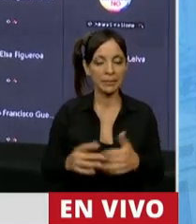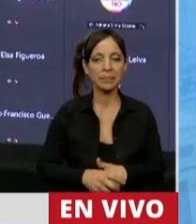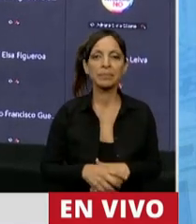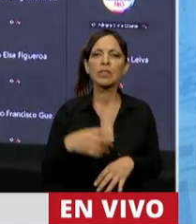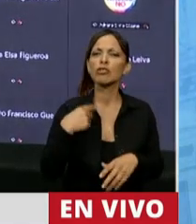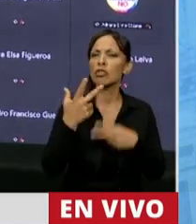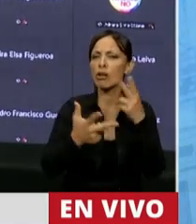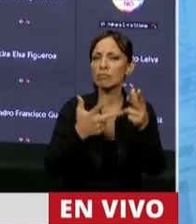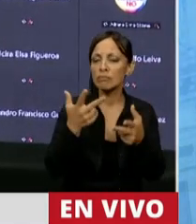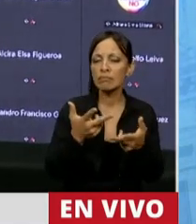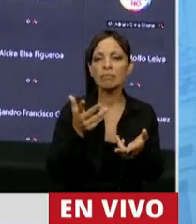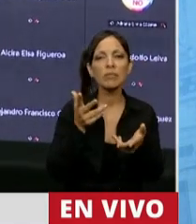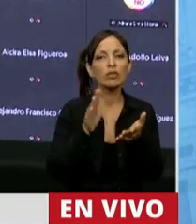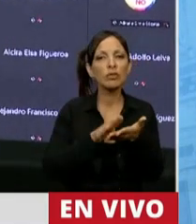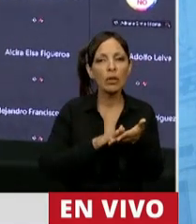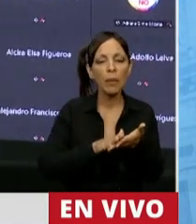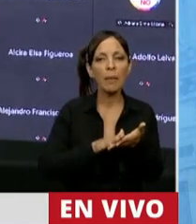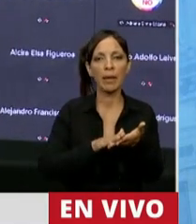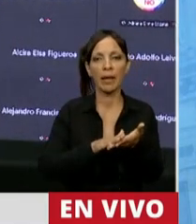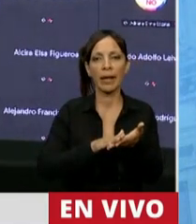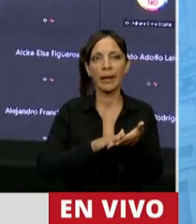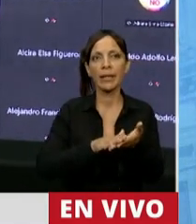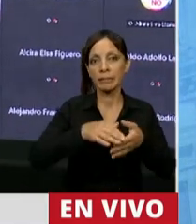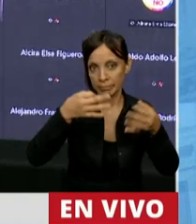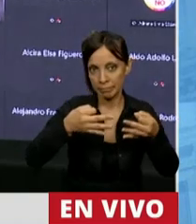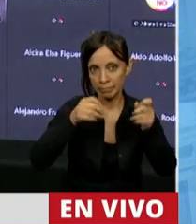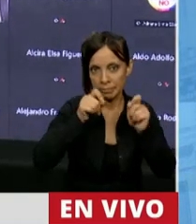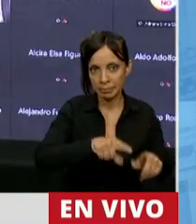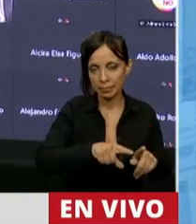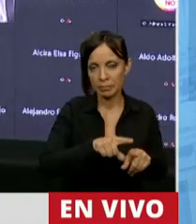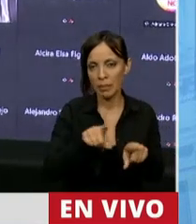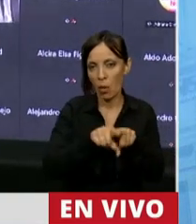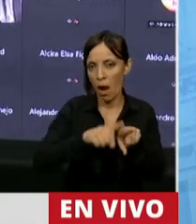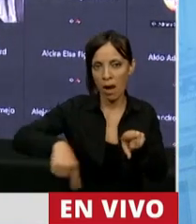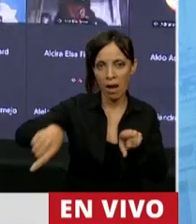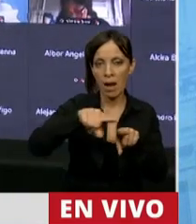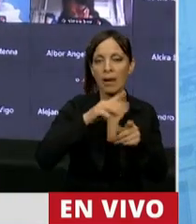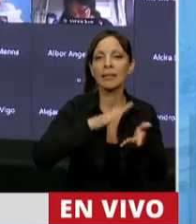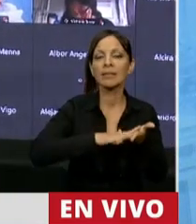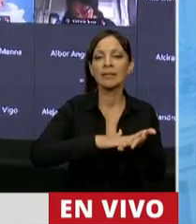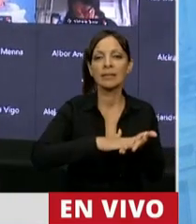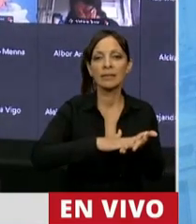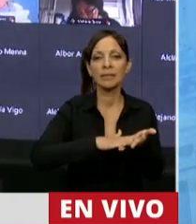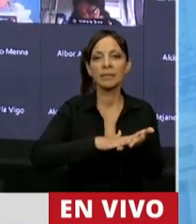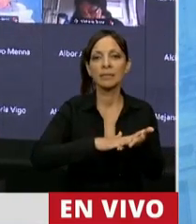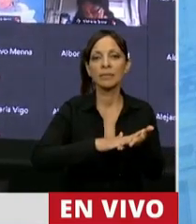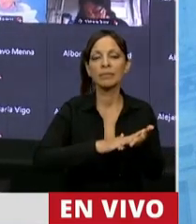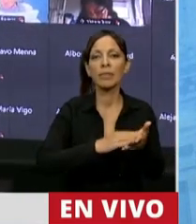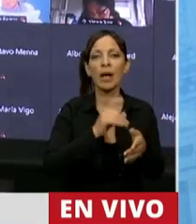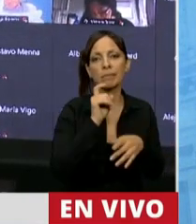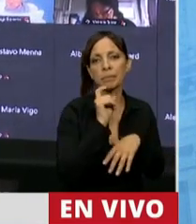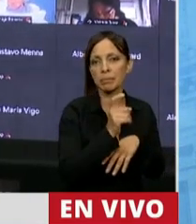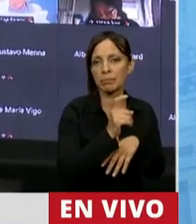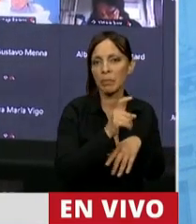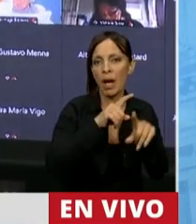No voy a hacer referencia específica, como todos lo han hecho, acerca de la invalidez